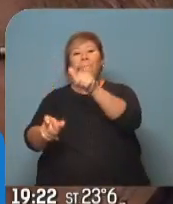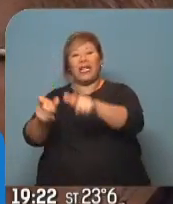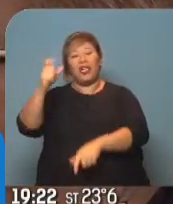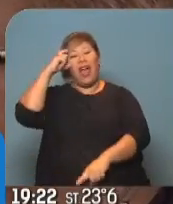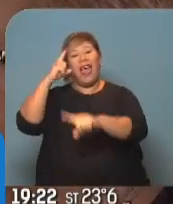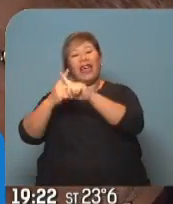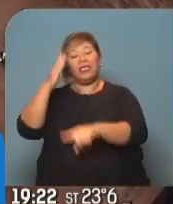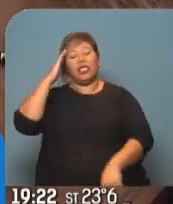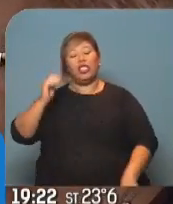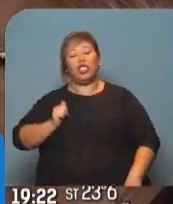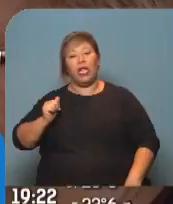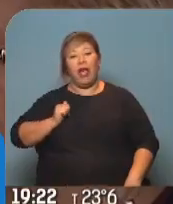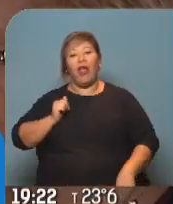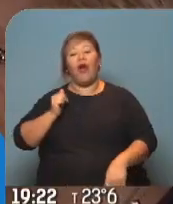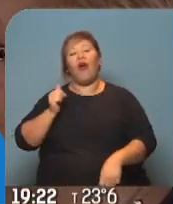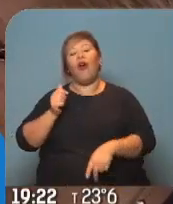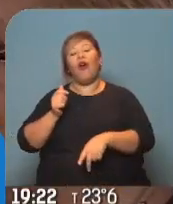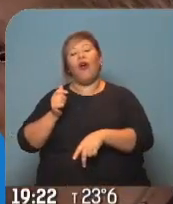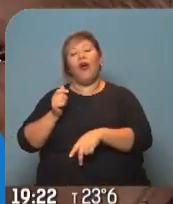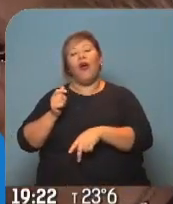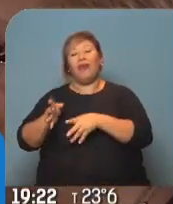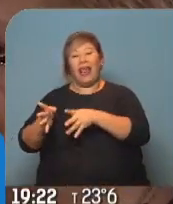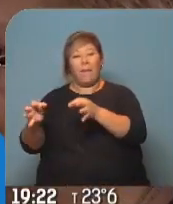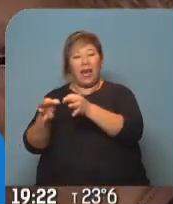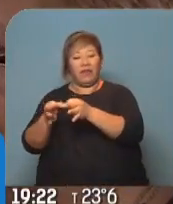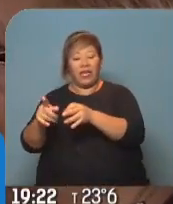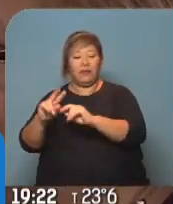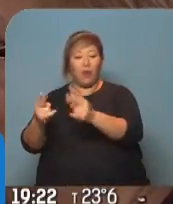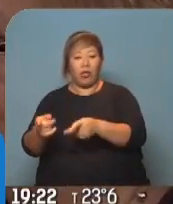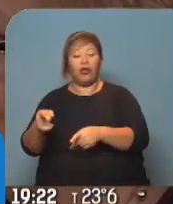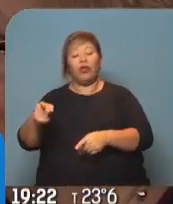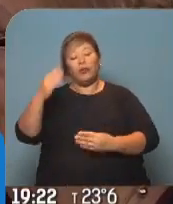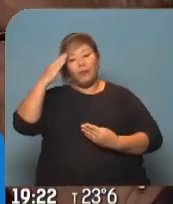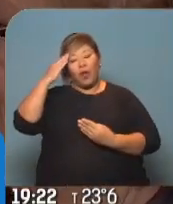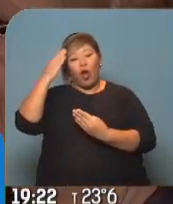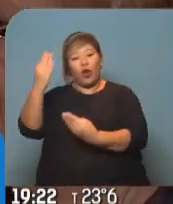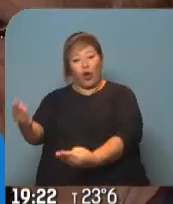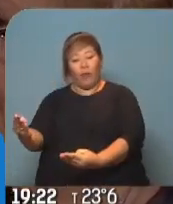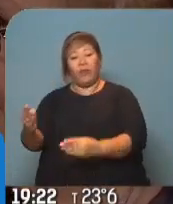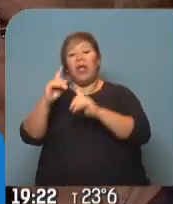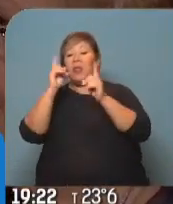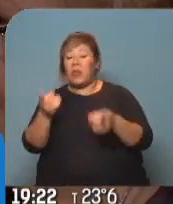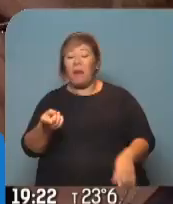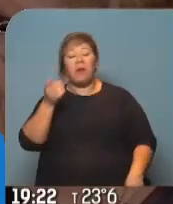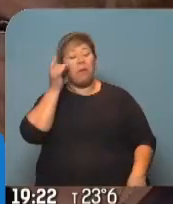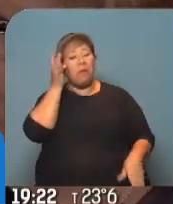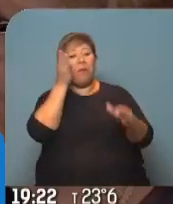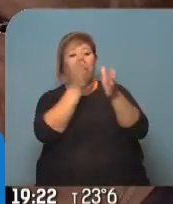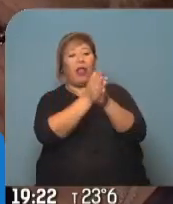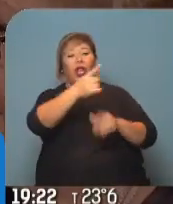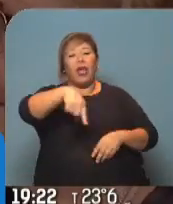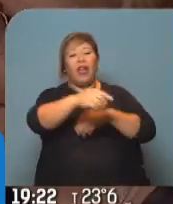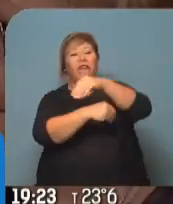fundamentalmente a las familias. Los honra y les pide disculpas por tantos años de desidia,